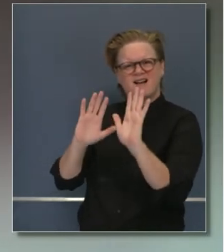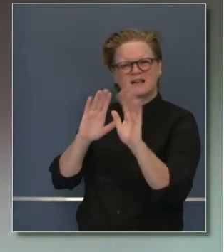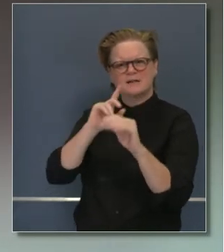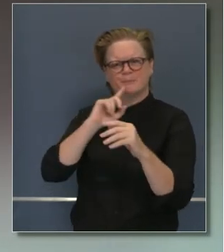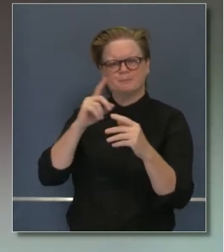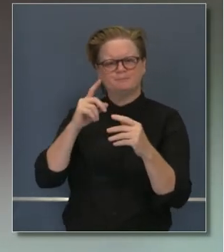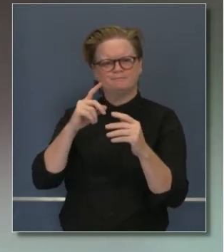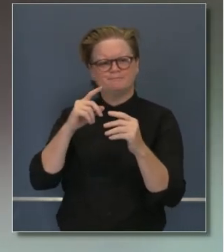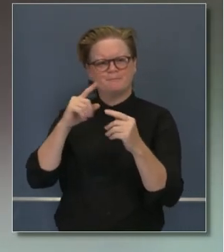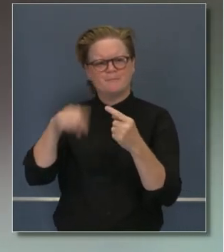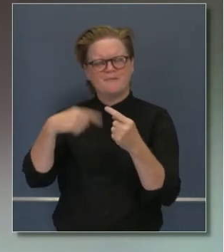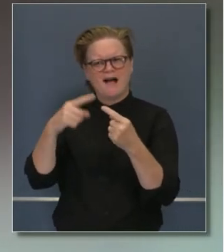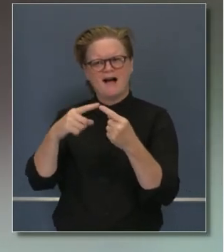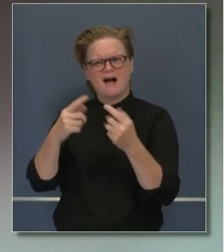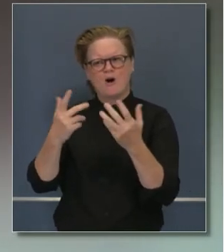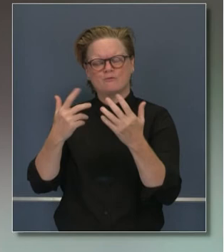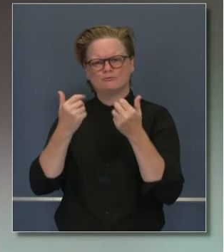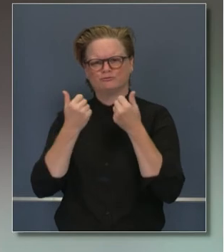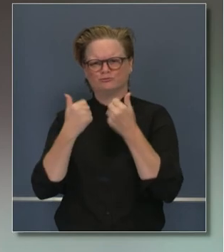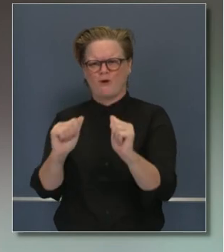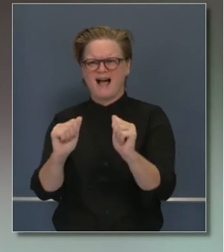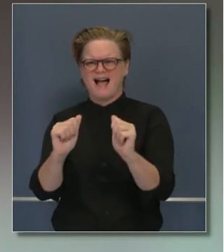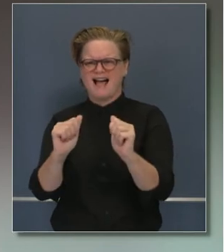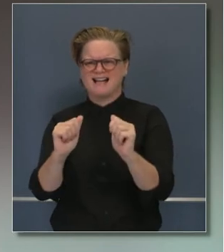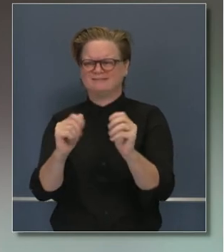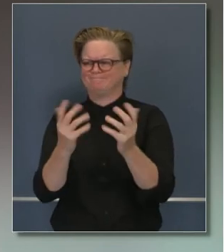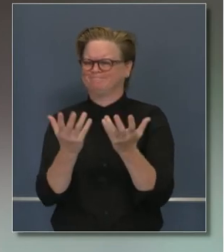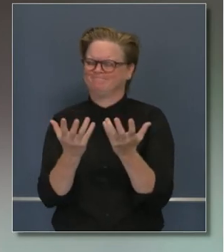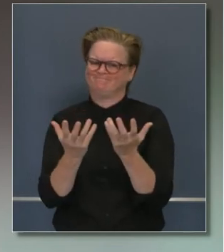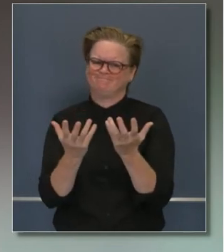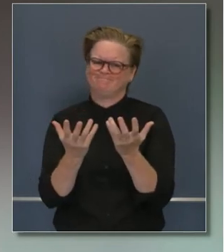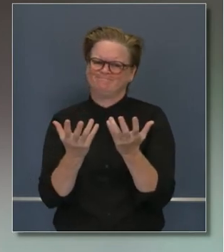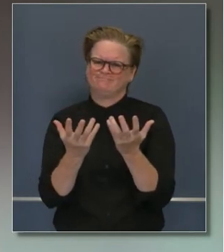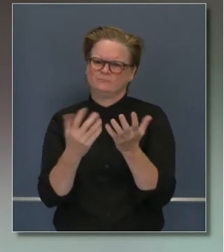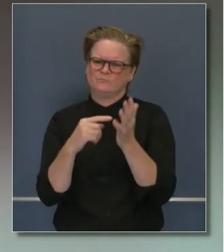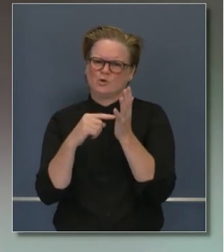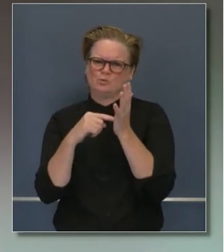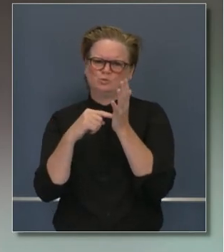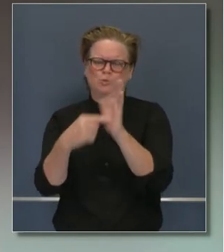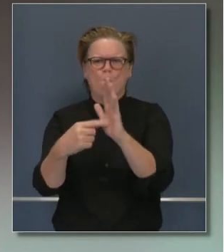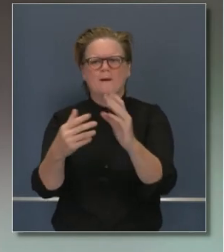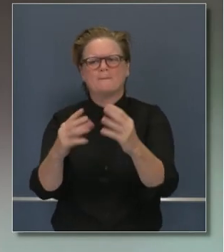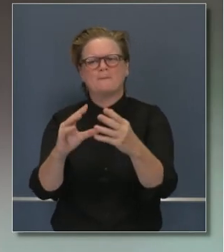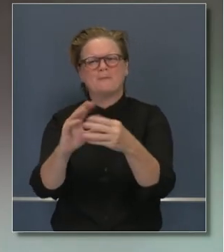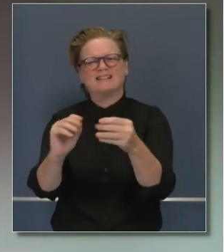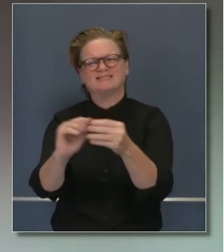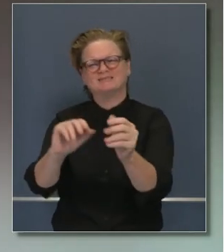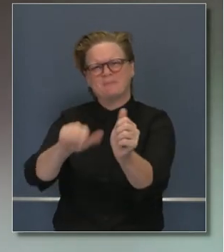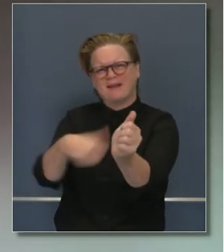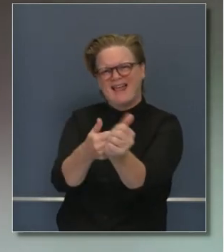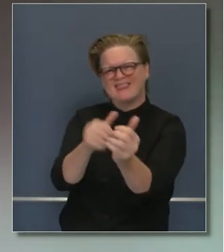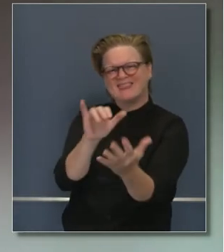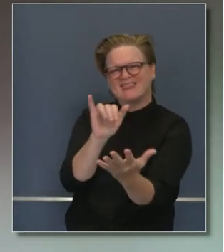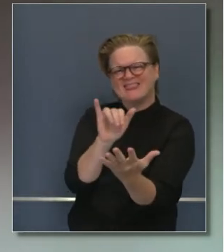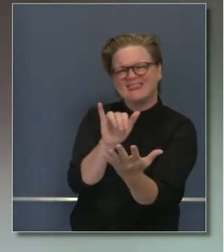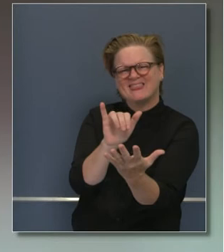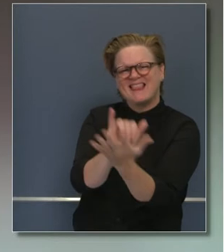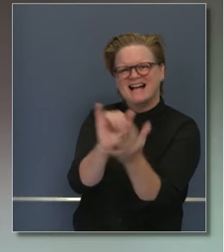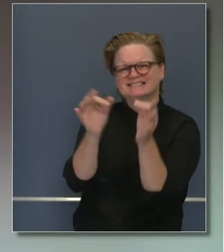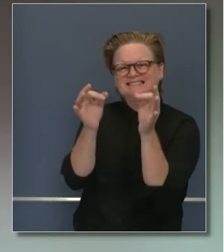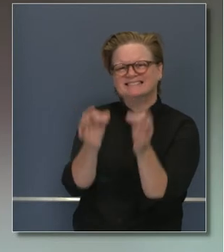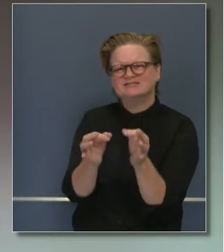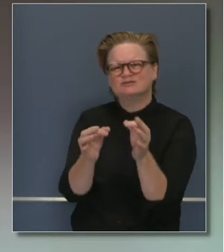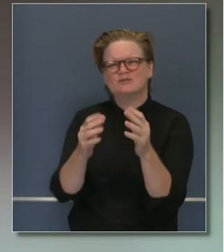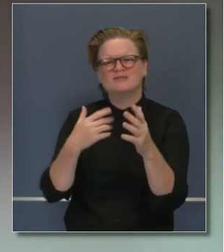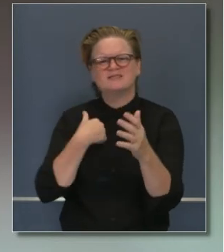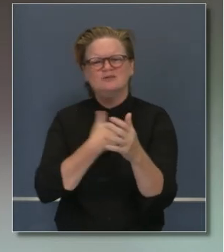Y aunque es muy difícil aplicar esta ley o regularlo en cuanto a domicilios, hogares, pues